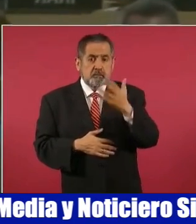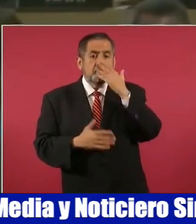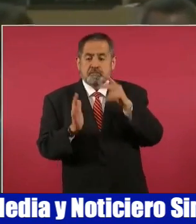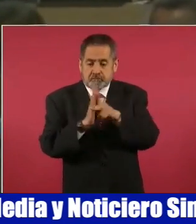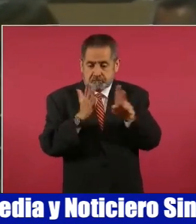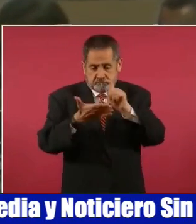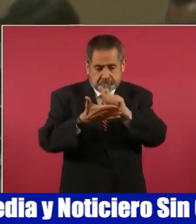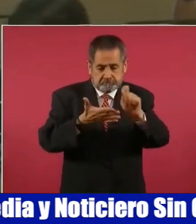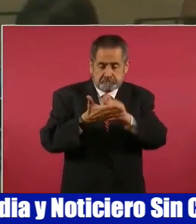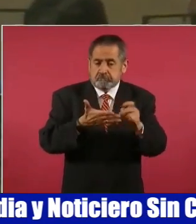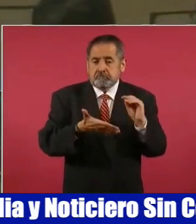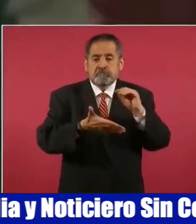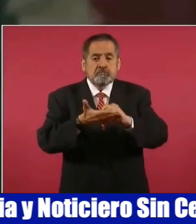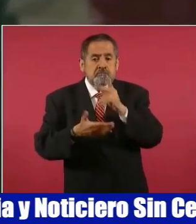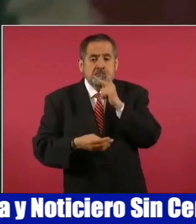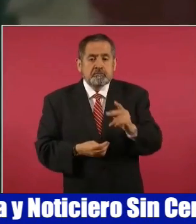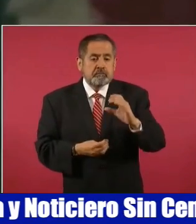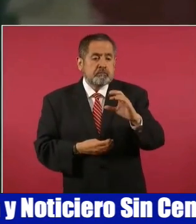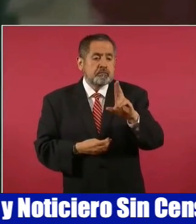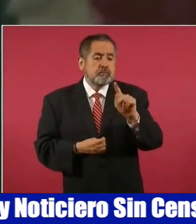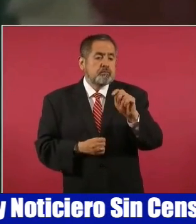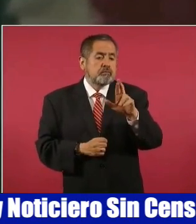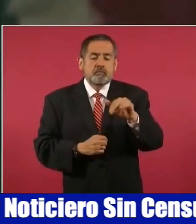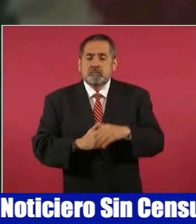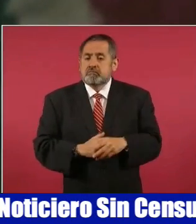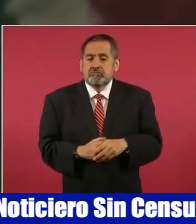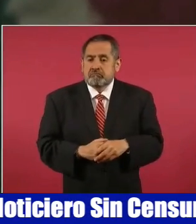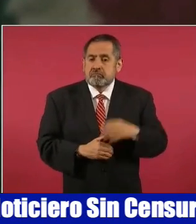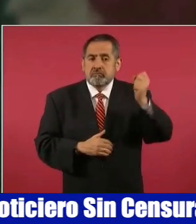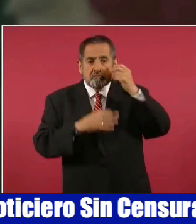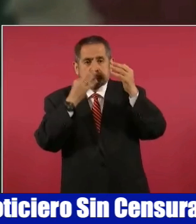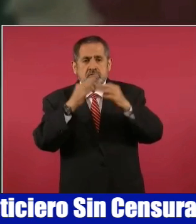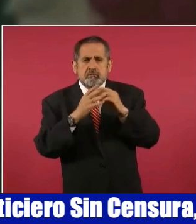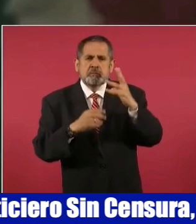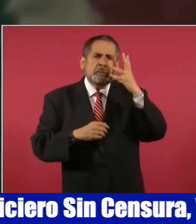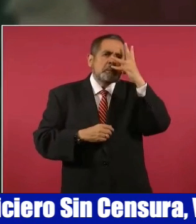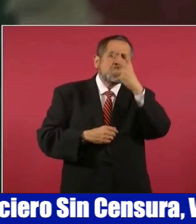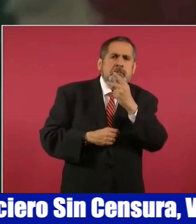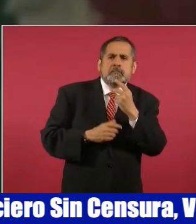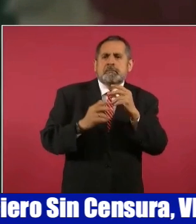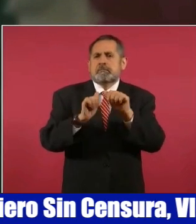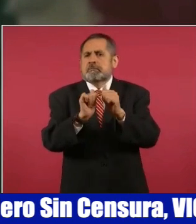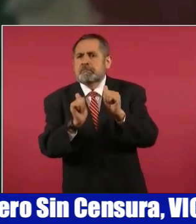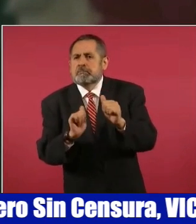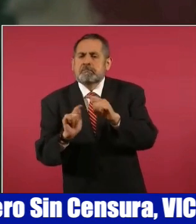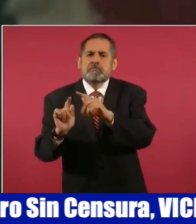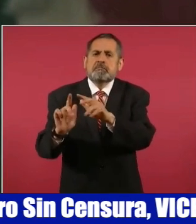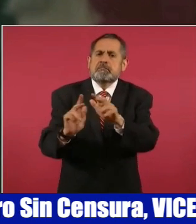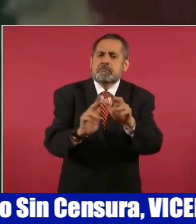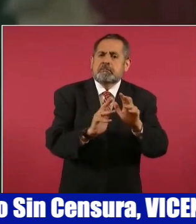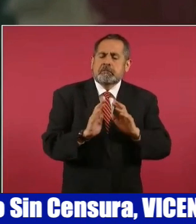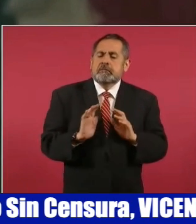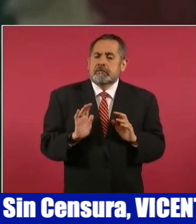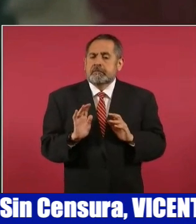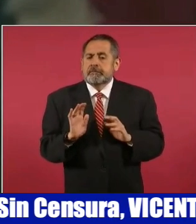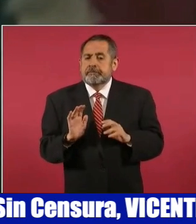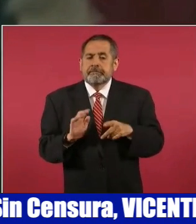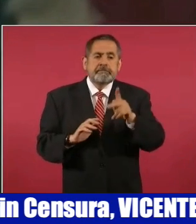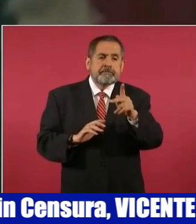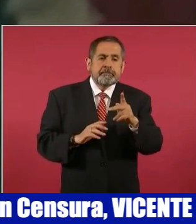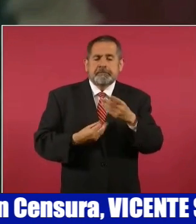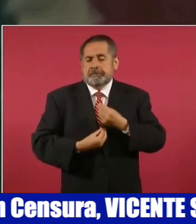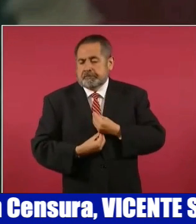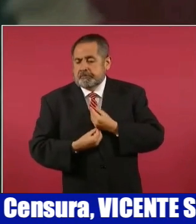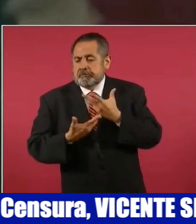periódicos, se conferenciaba sobre las bellas artes y muy en particular sobre la